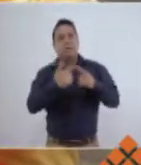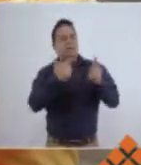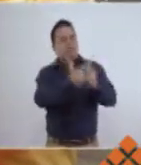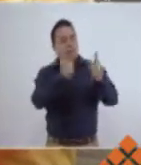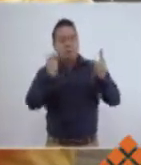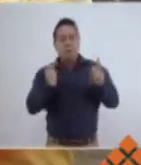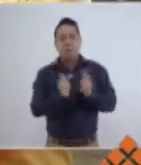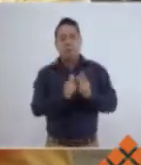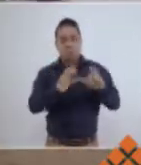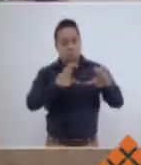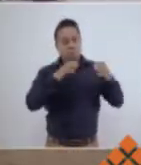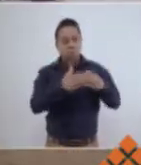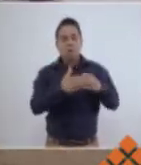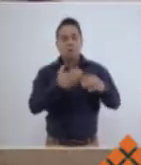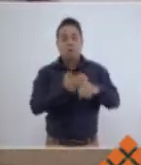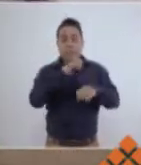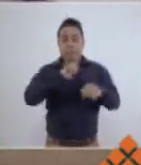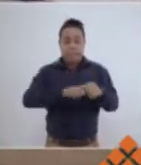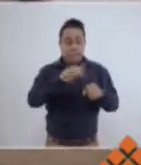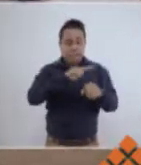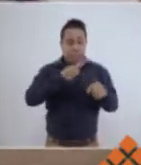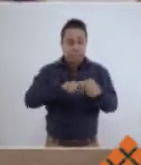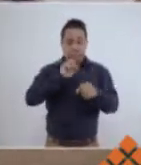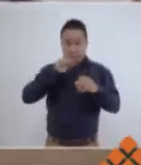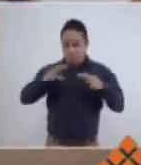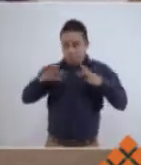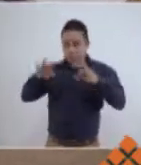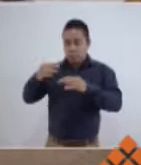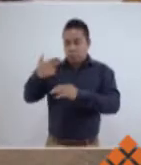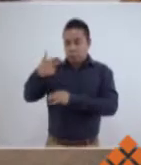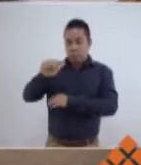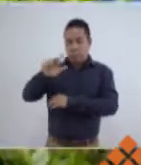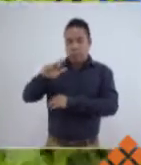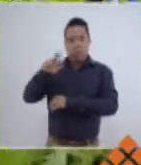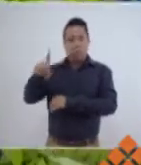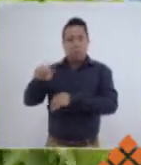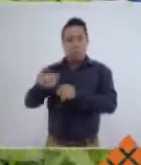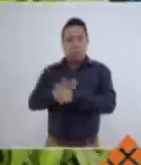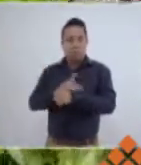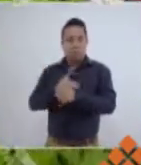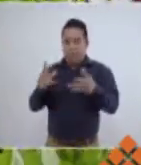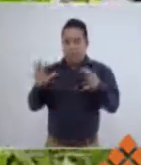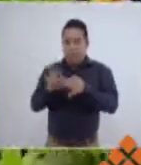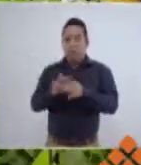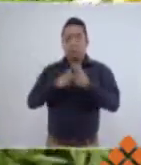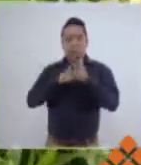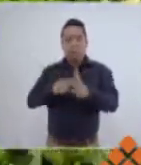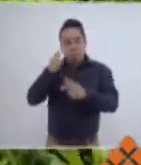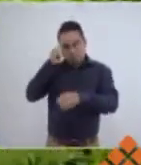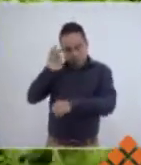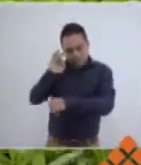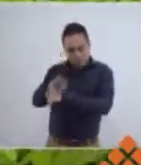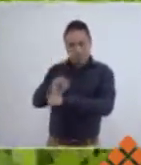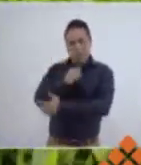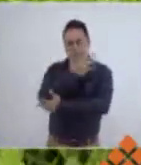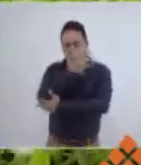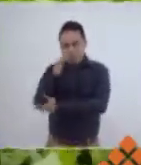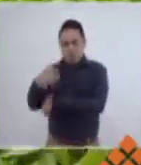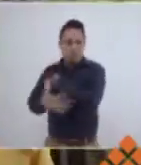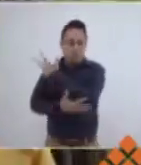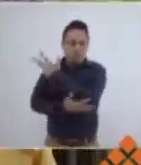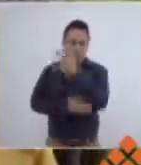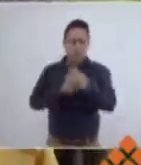Comisión Estatal y Medio Ambiente y a la Fundación JARPA, porque así seguimos protegiendo a nuestros bosques